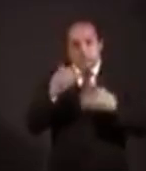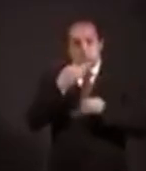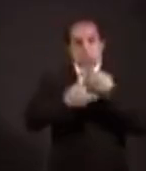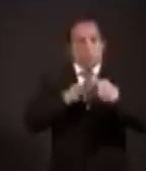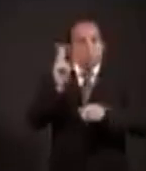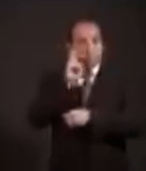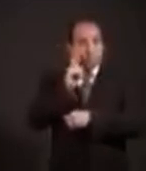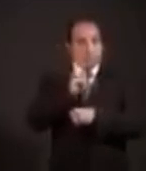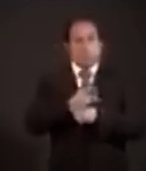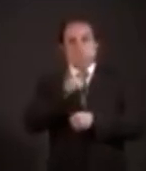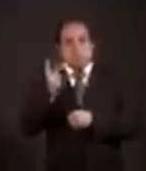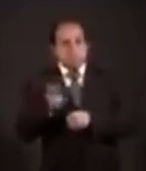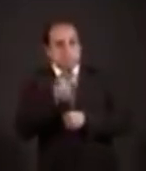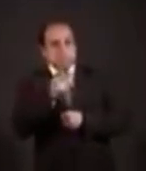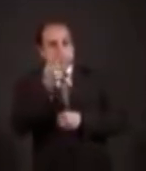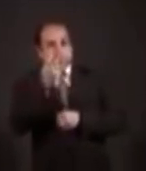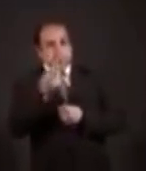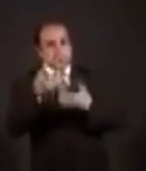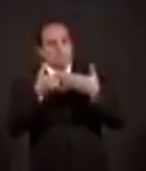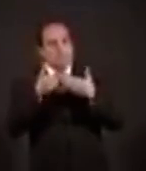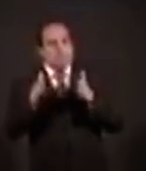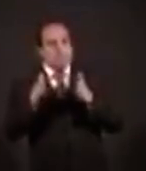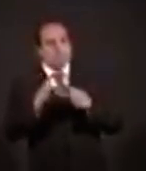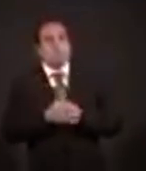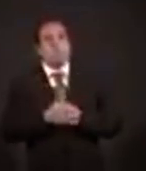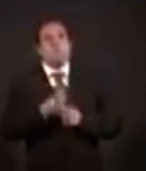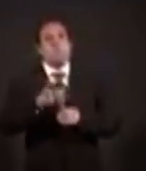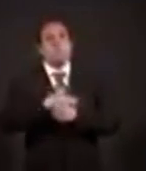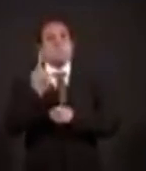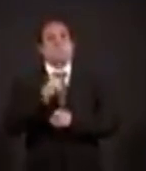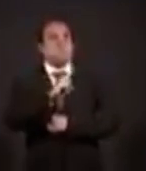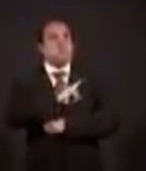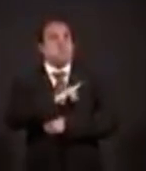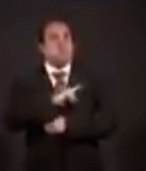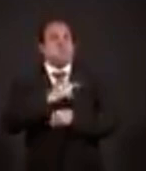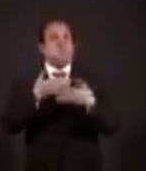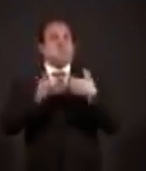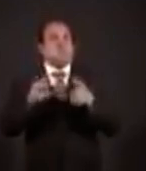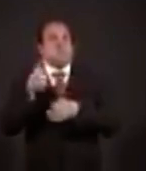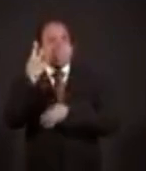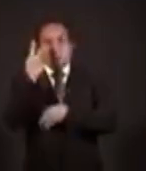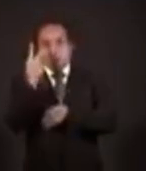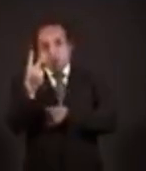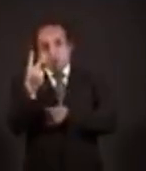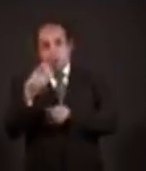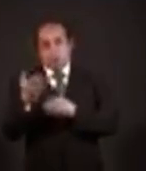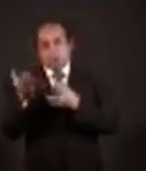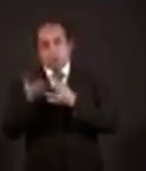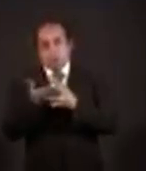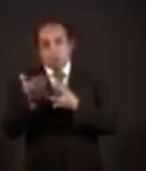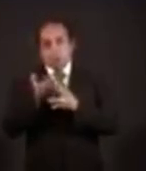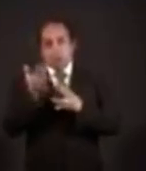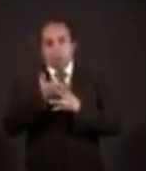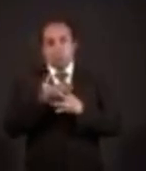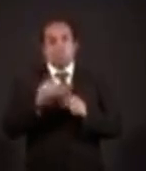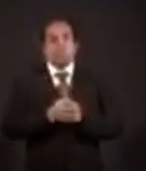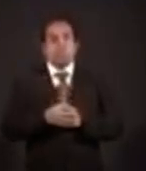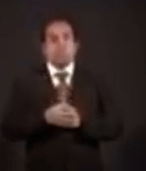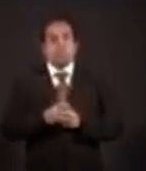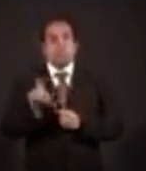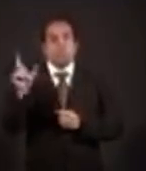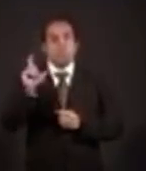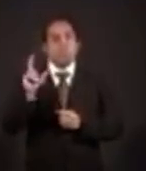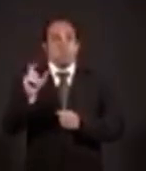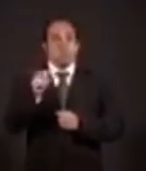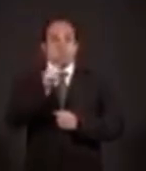Preguntarle sobre esta inauguración, ¿por qué sólo inaugurar estas dos estaciones cuando todavía